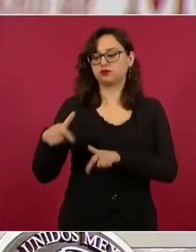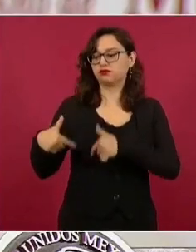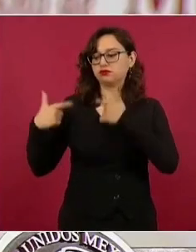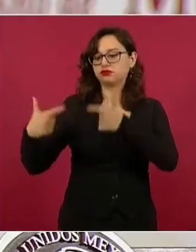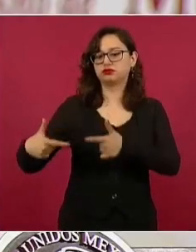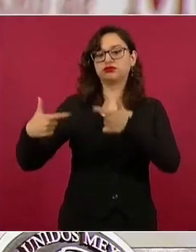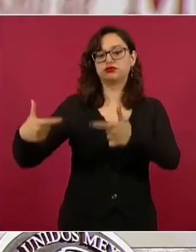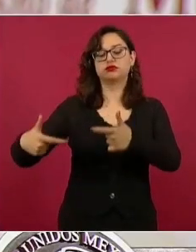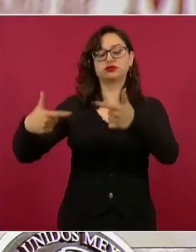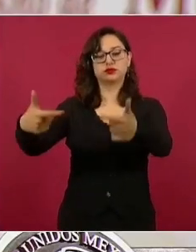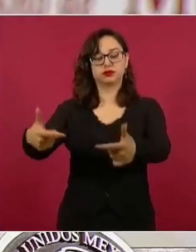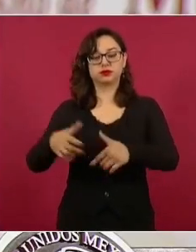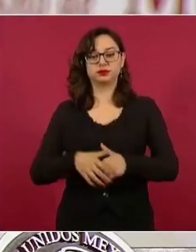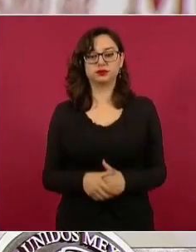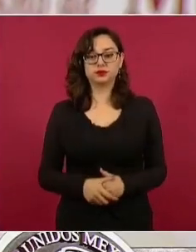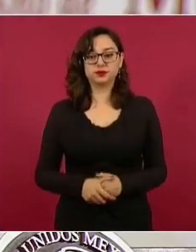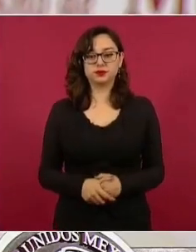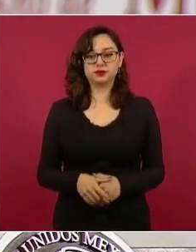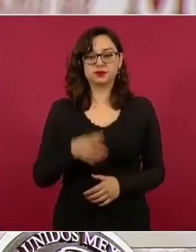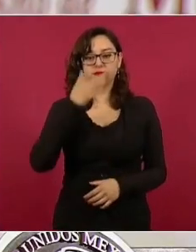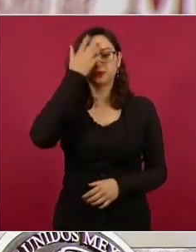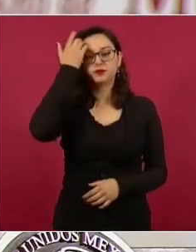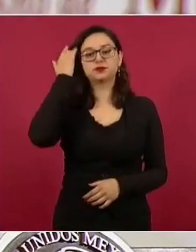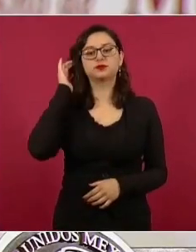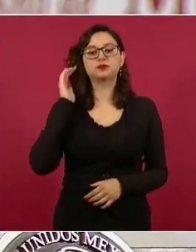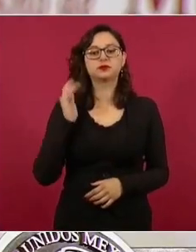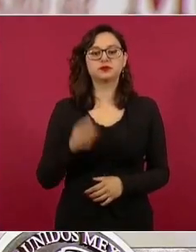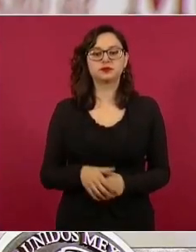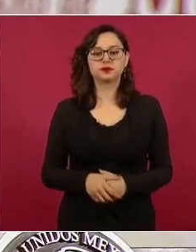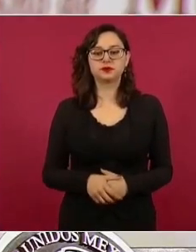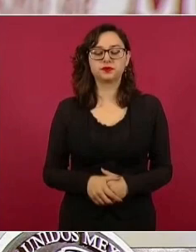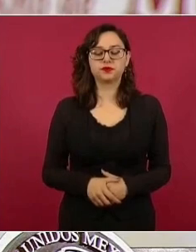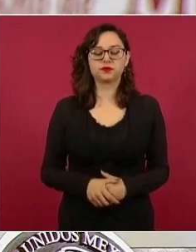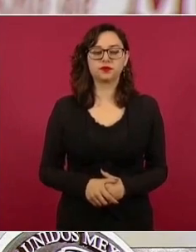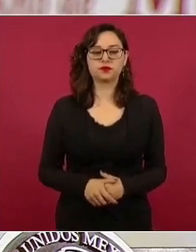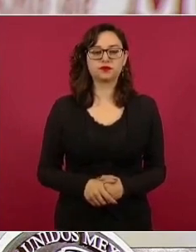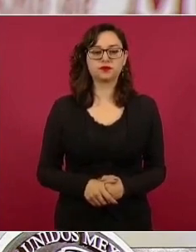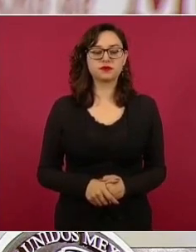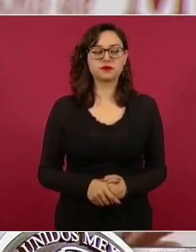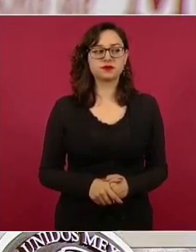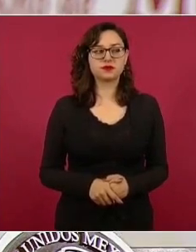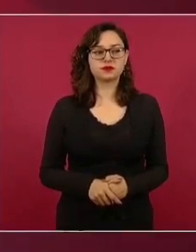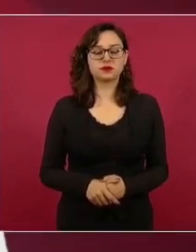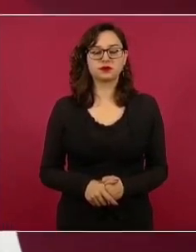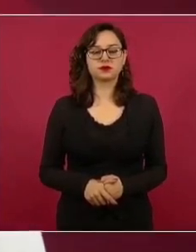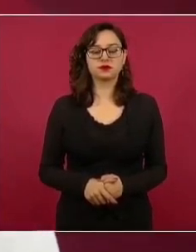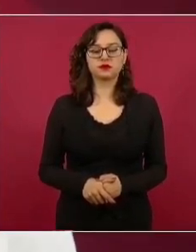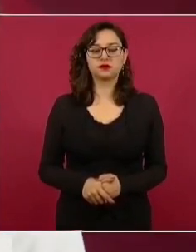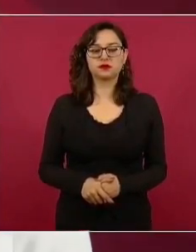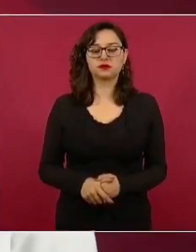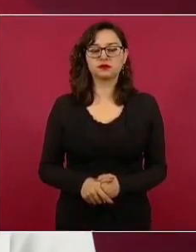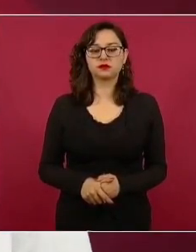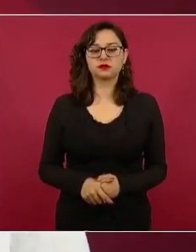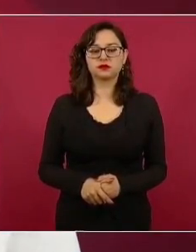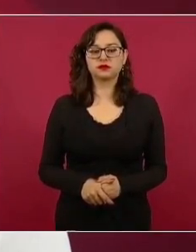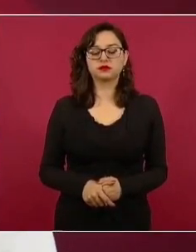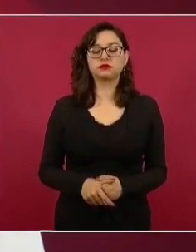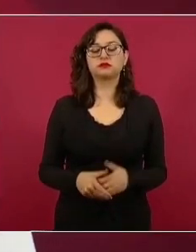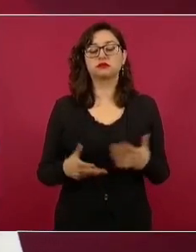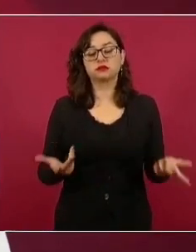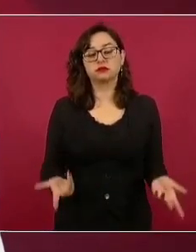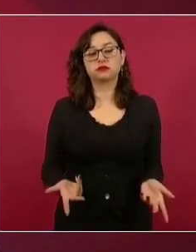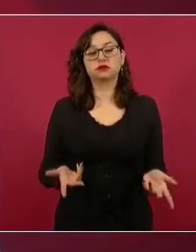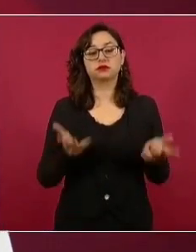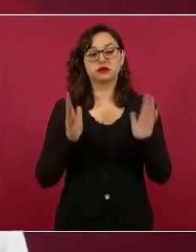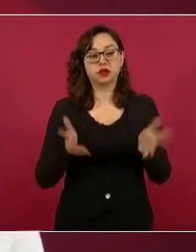Bueno, pero queremos aquí, este no es el único caso, la tala, los videos falsos